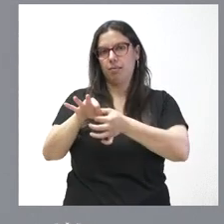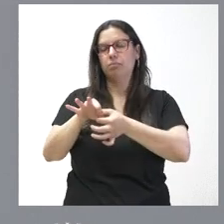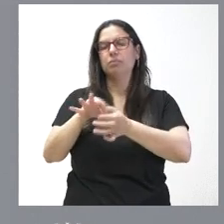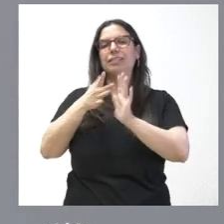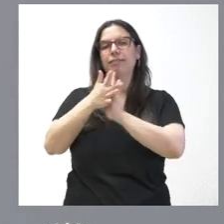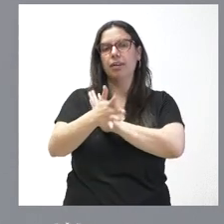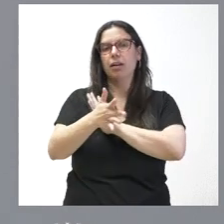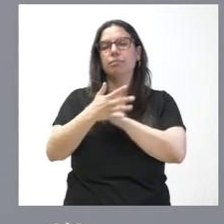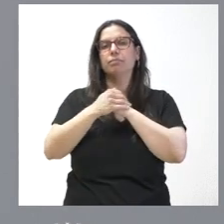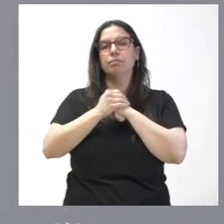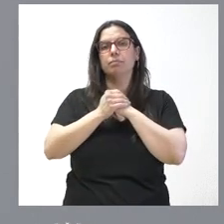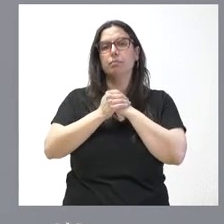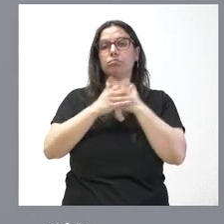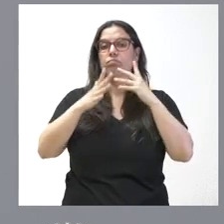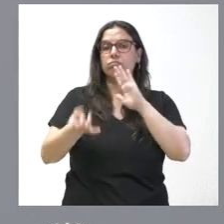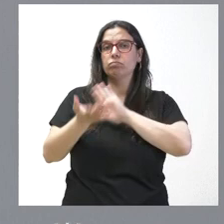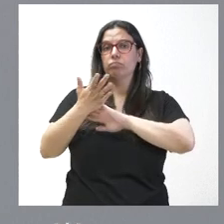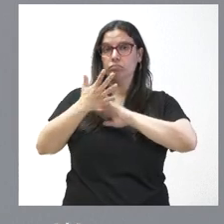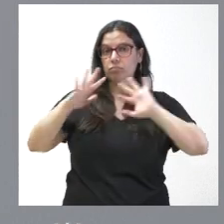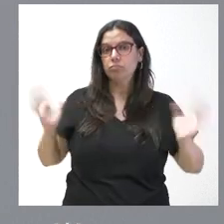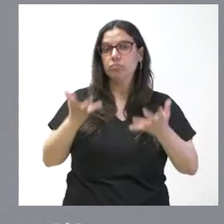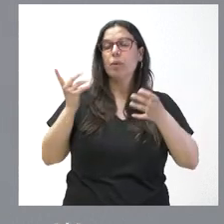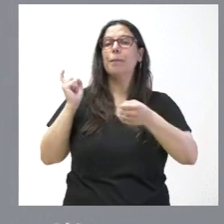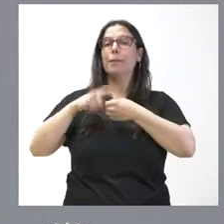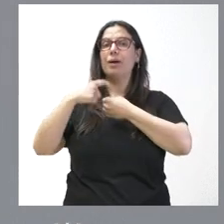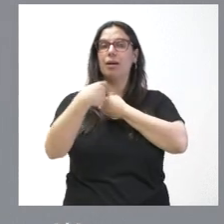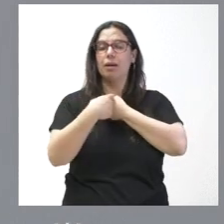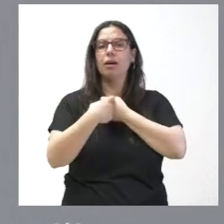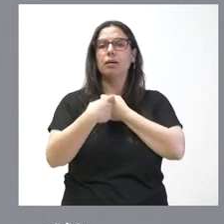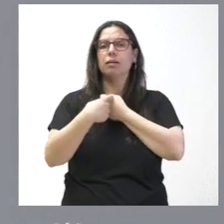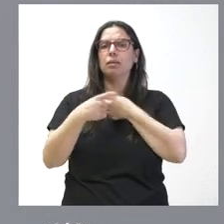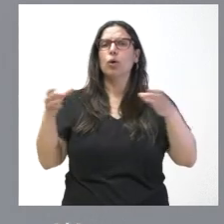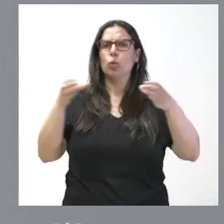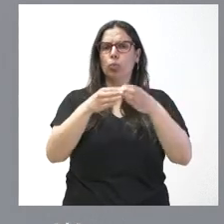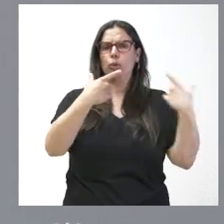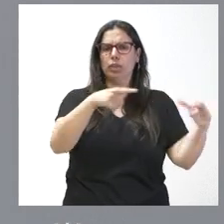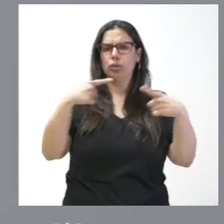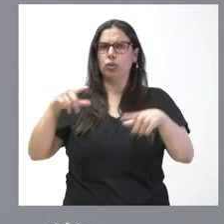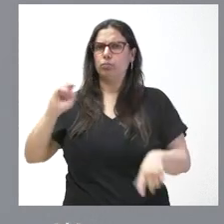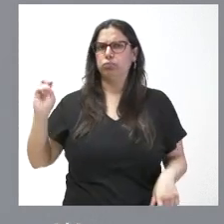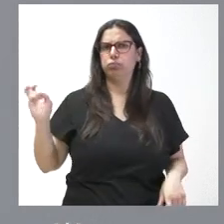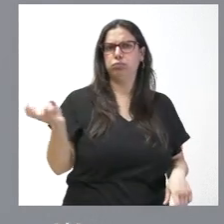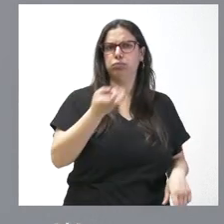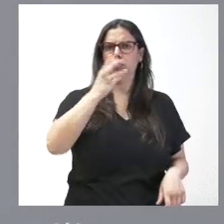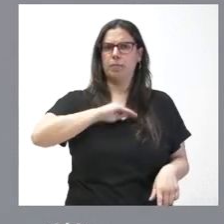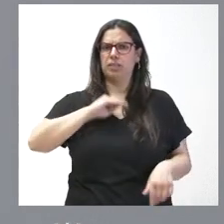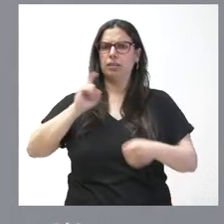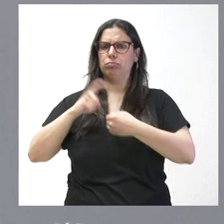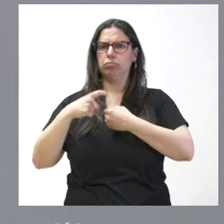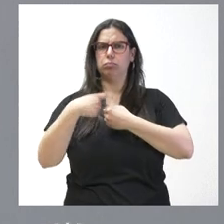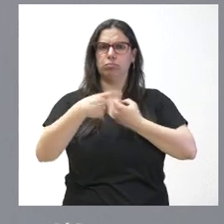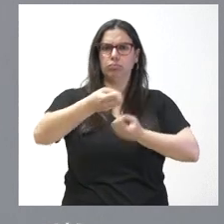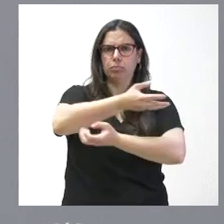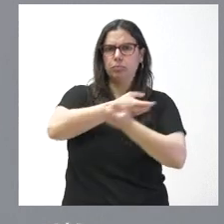pone en marcha y que ha contado con la participación de un amplio grupo de sectores de todo tipo en el